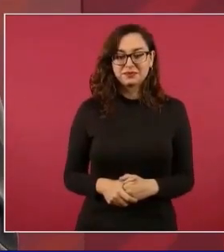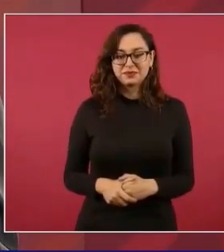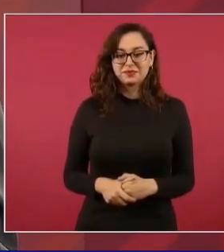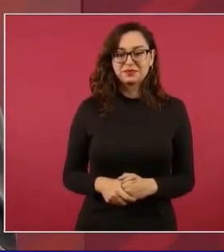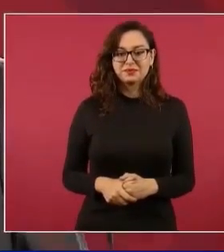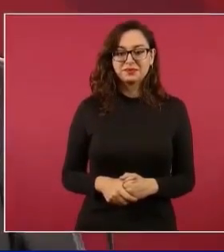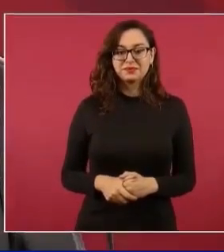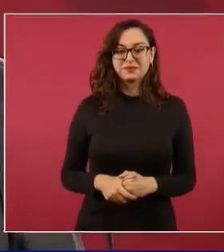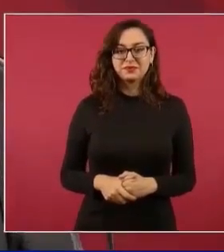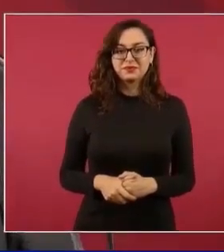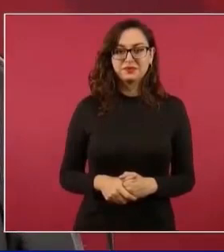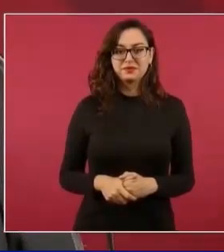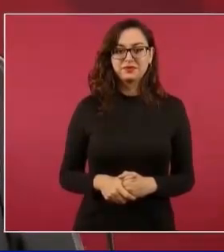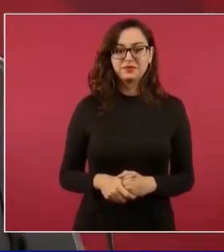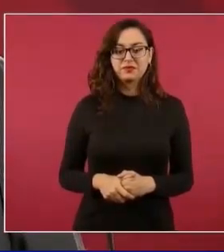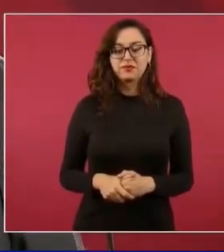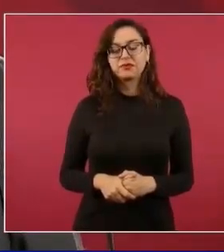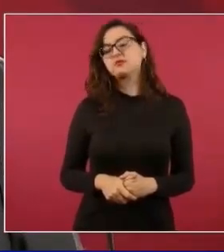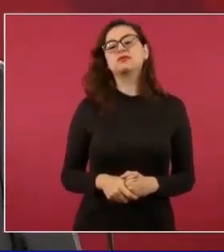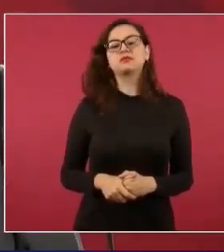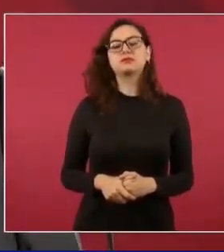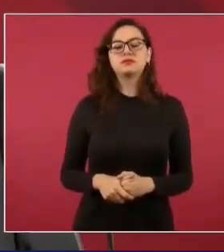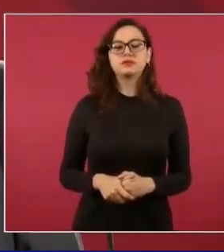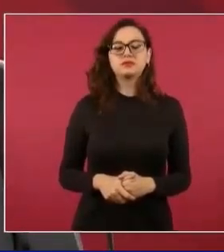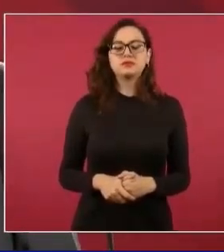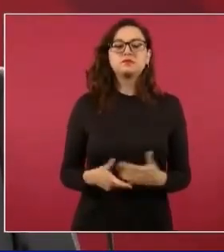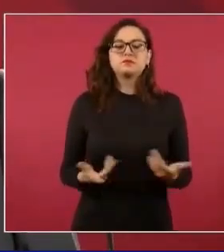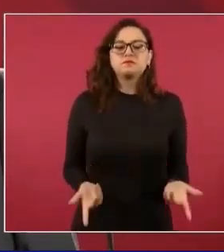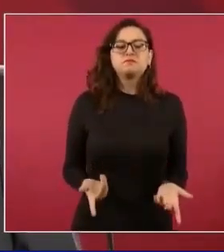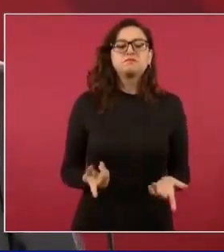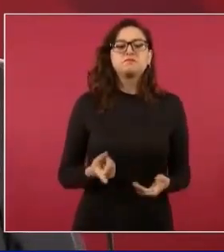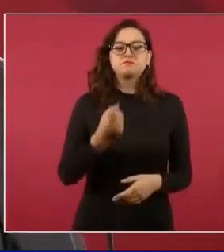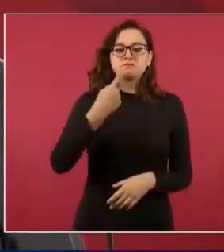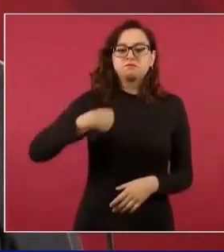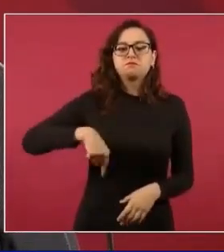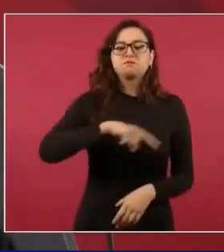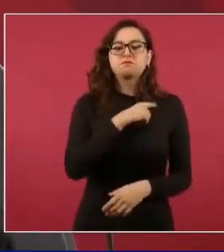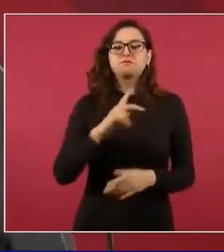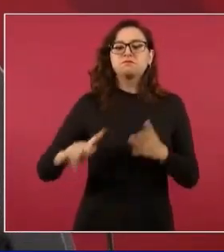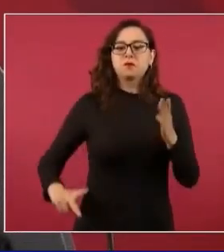Es para repetir y repetir